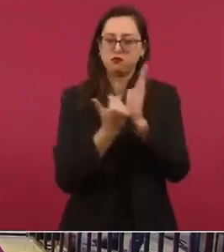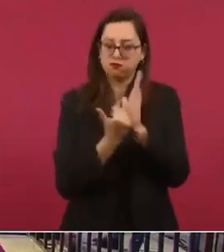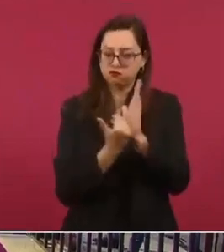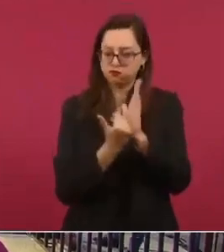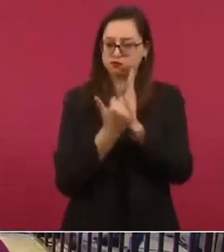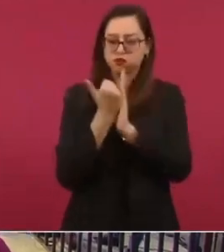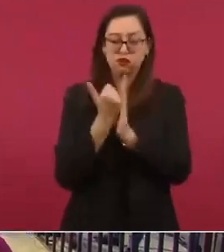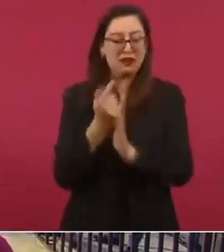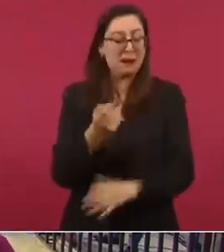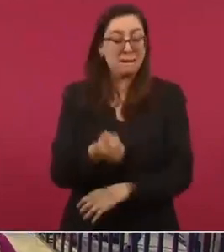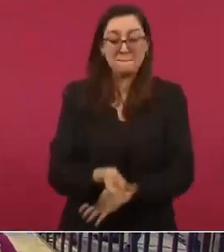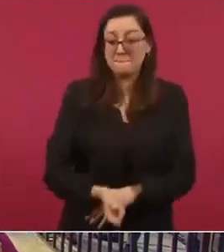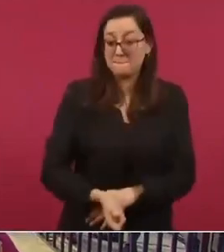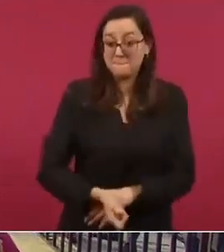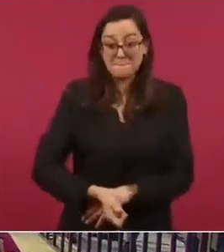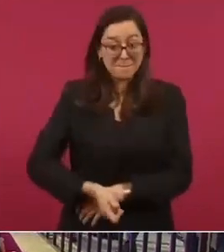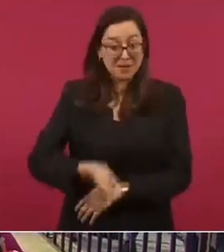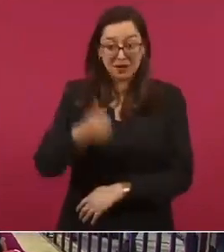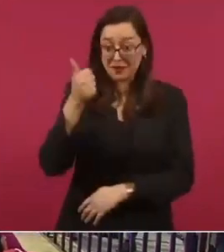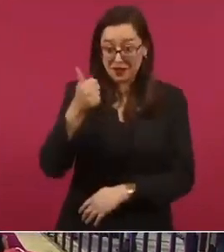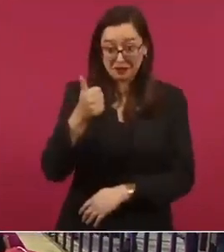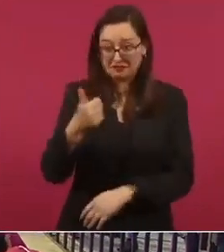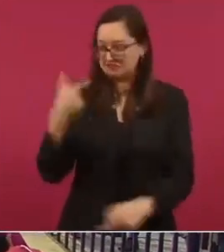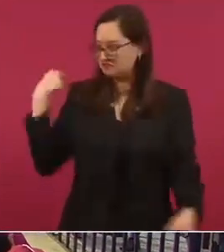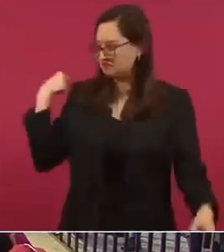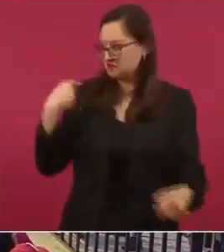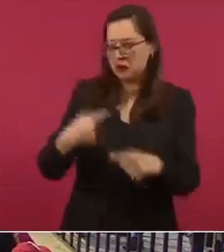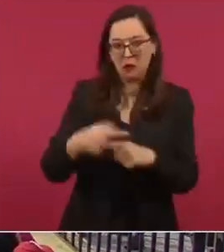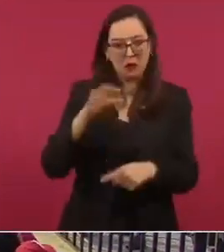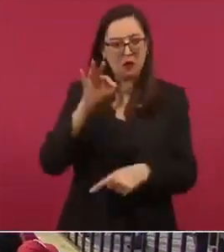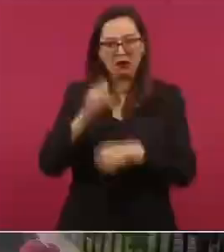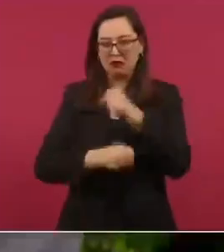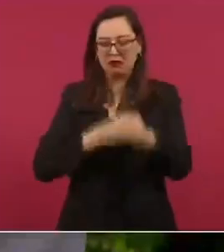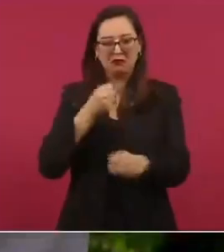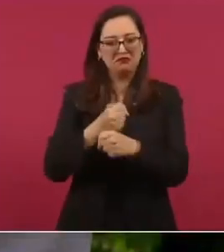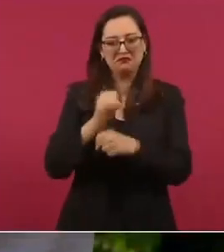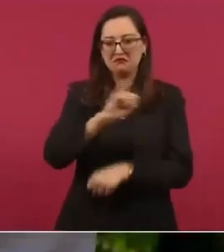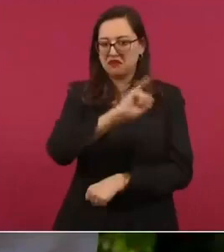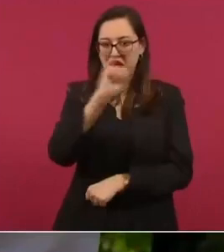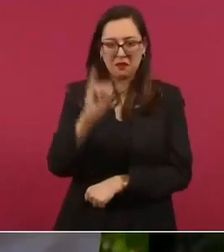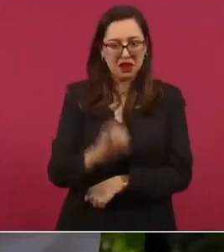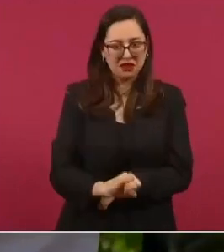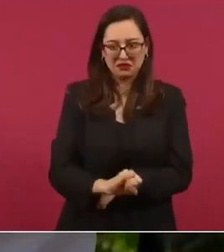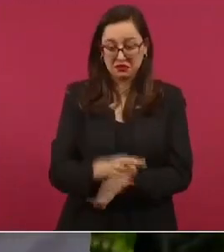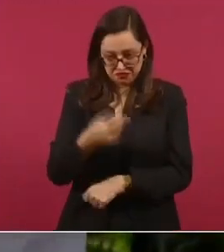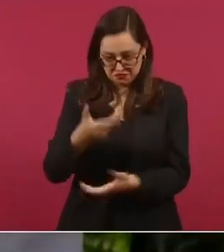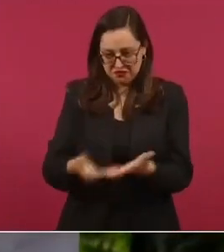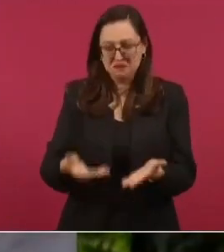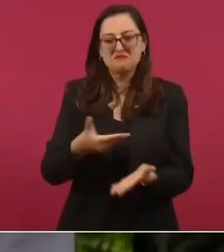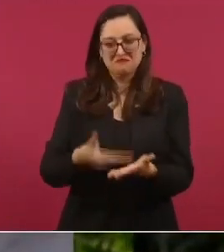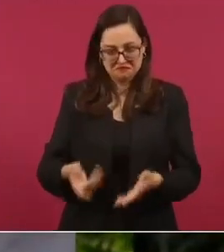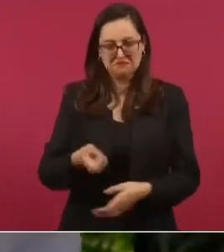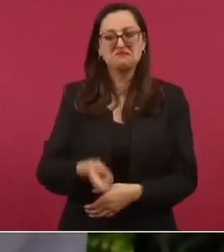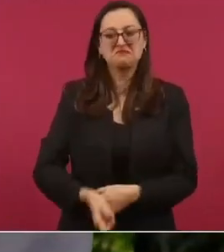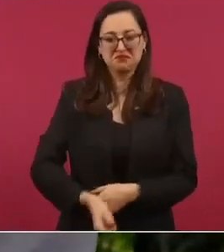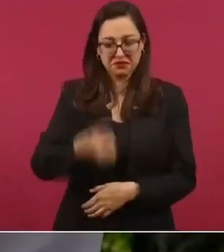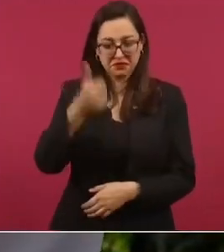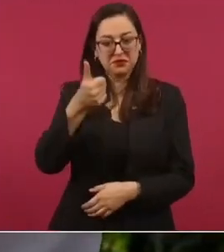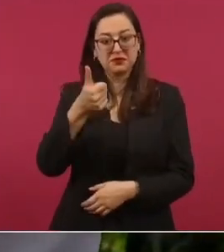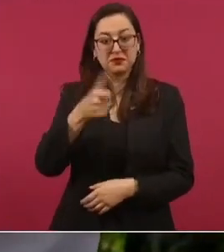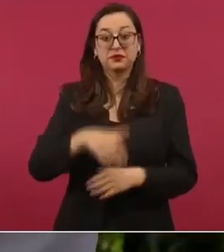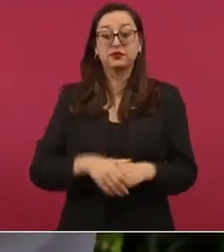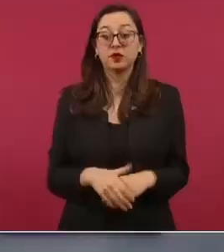nunca visto en los últimos 40 años en unos días más